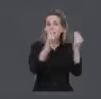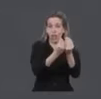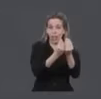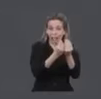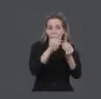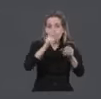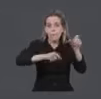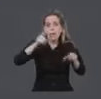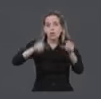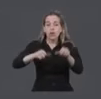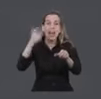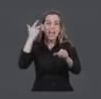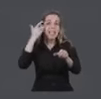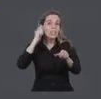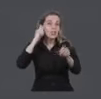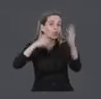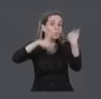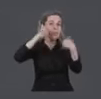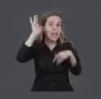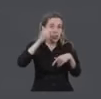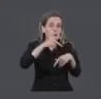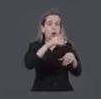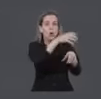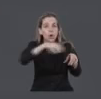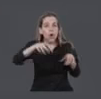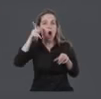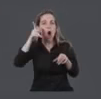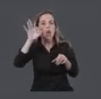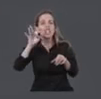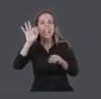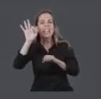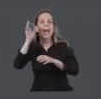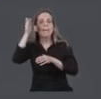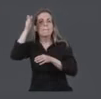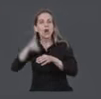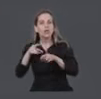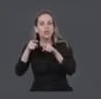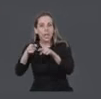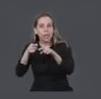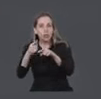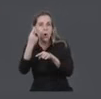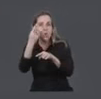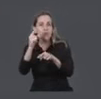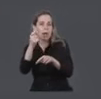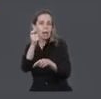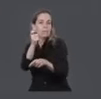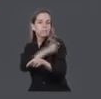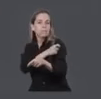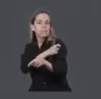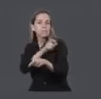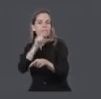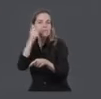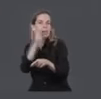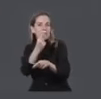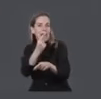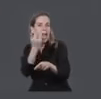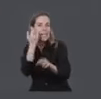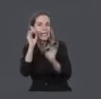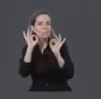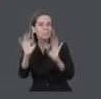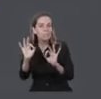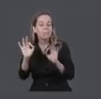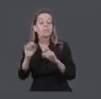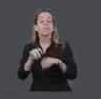personas mayores de 18 años con al menos una dosis de la vacuna. Y tenemos el 50% de las